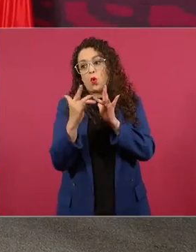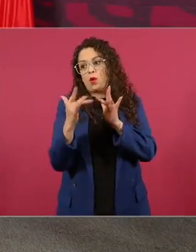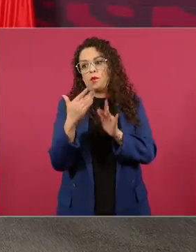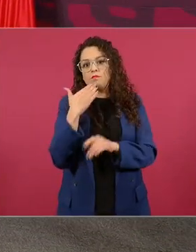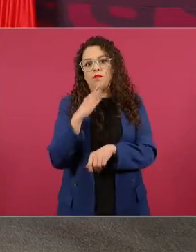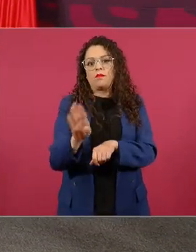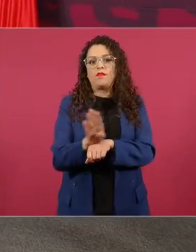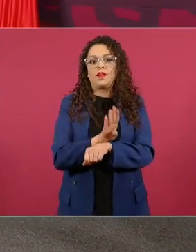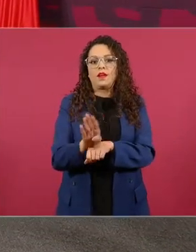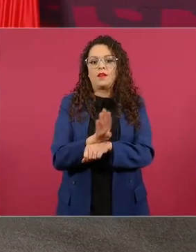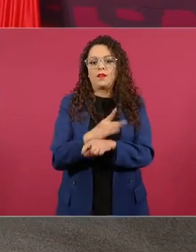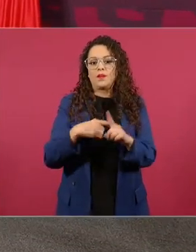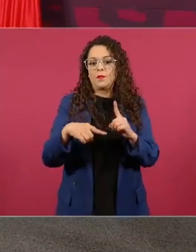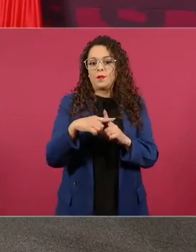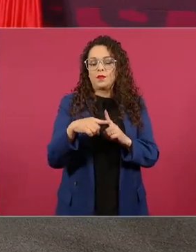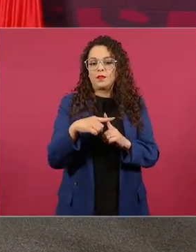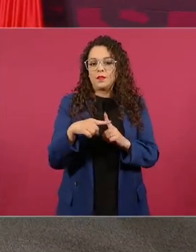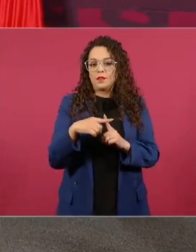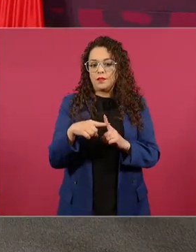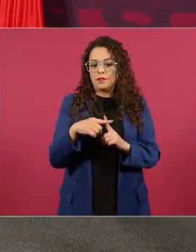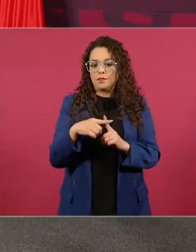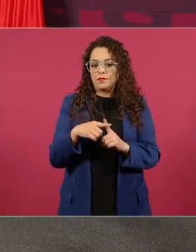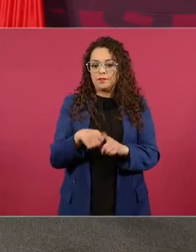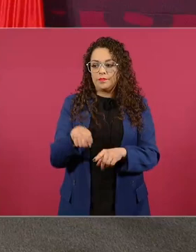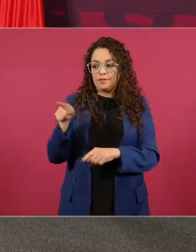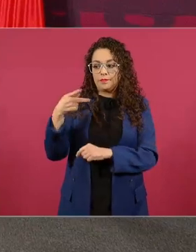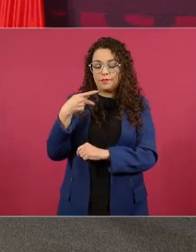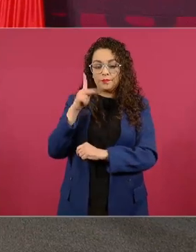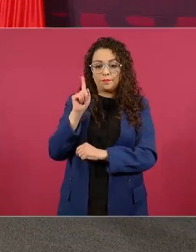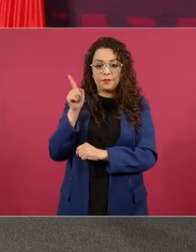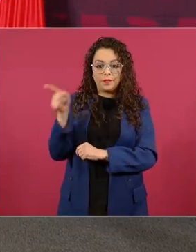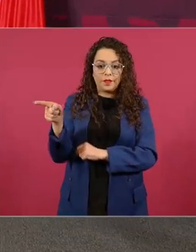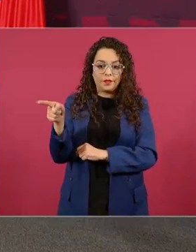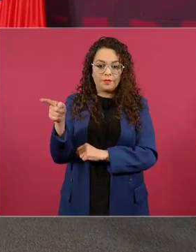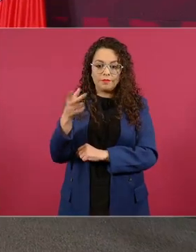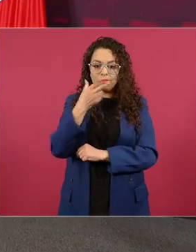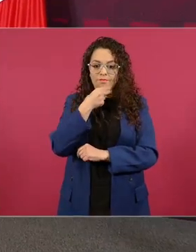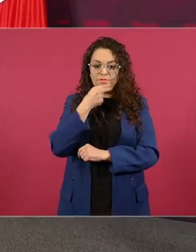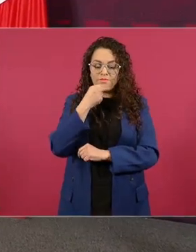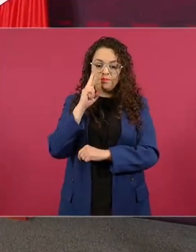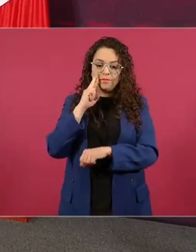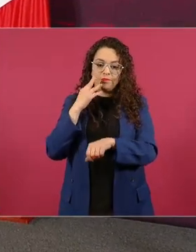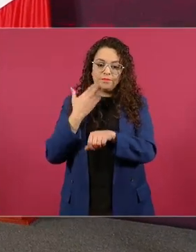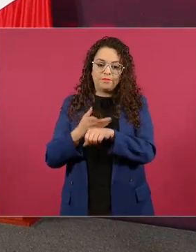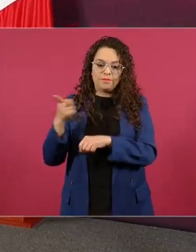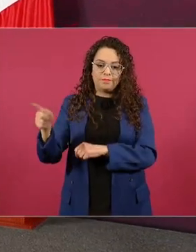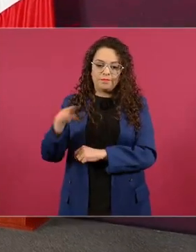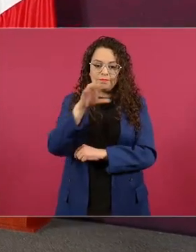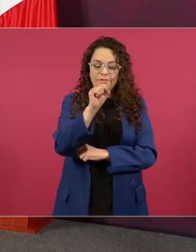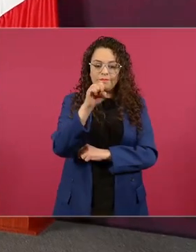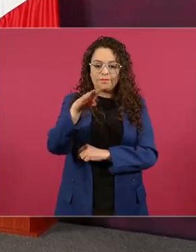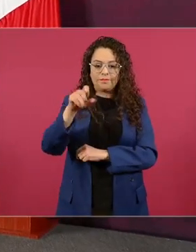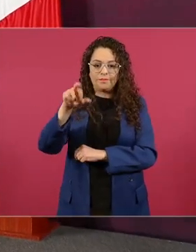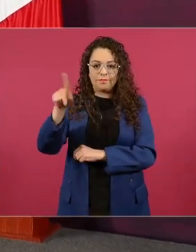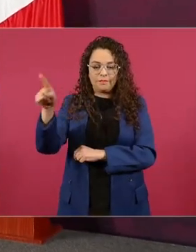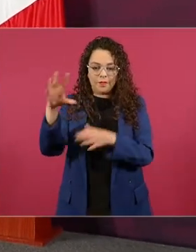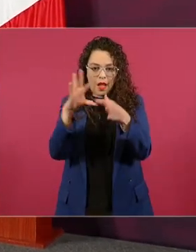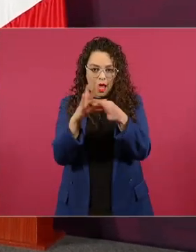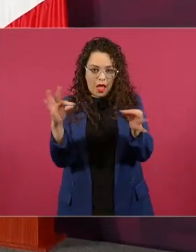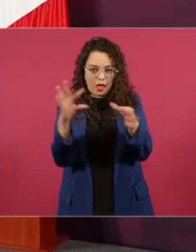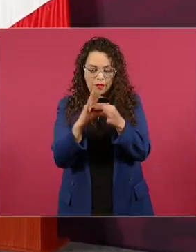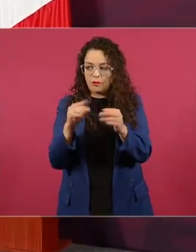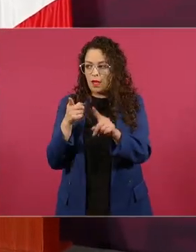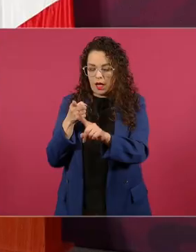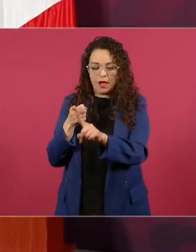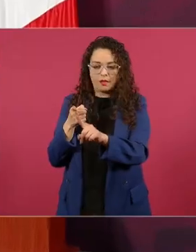aquí el almirante va a explicarles y decirles